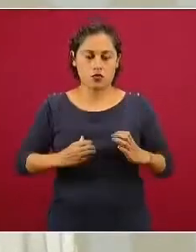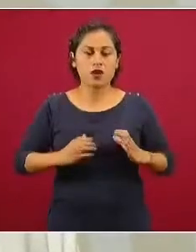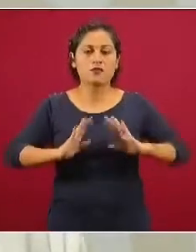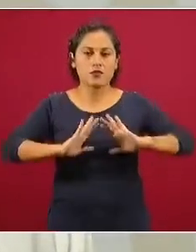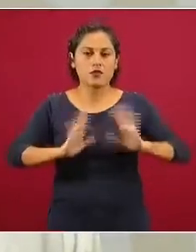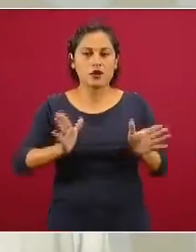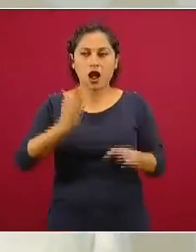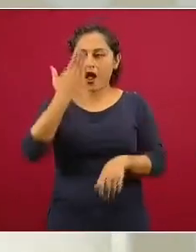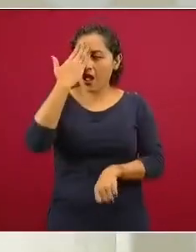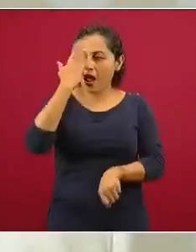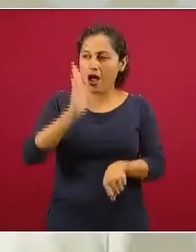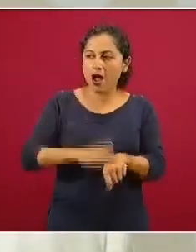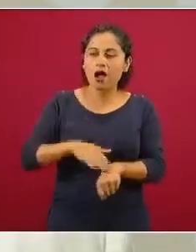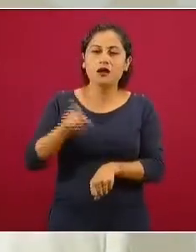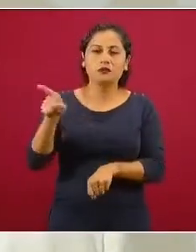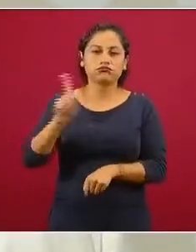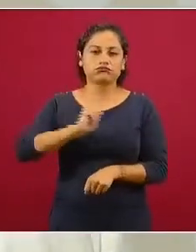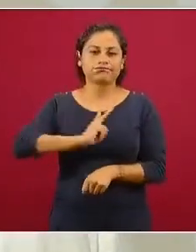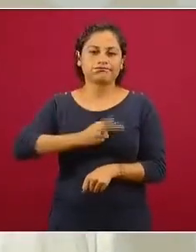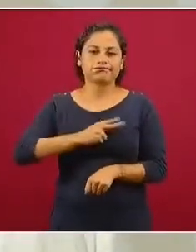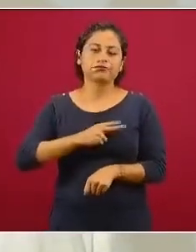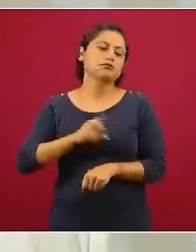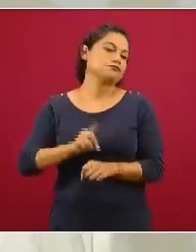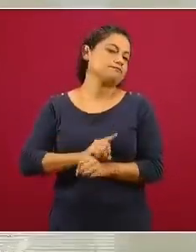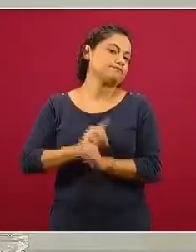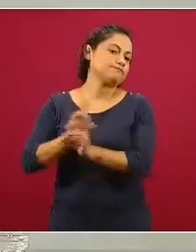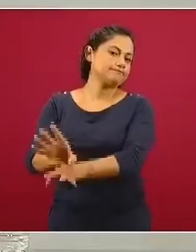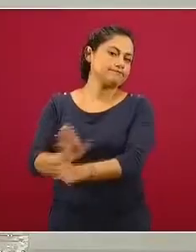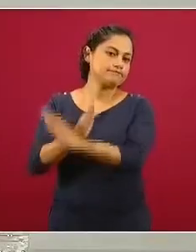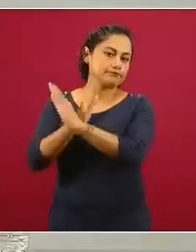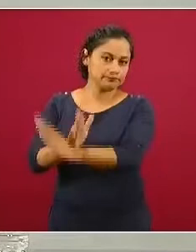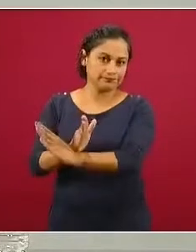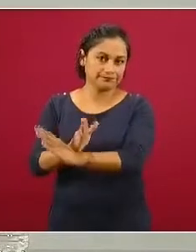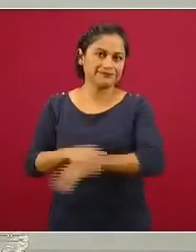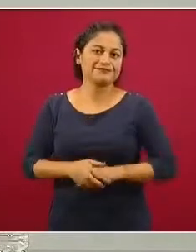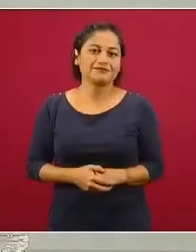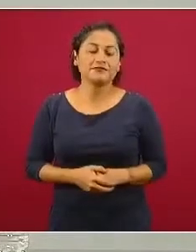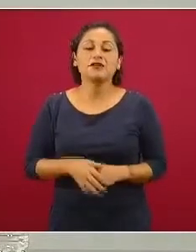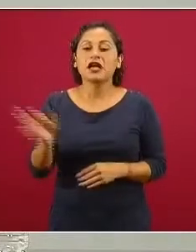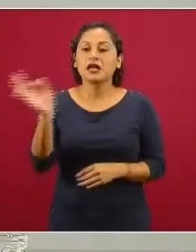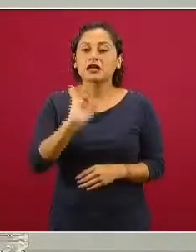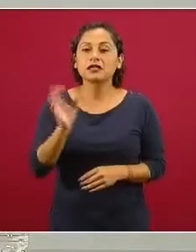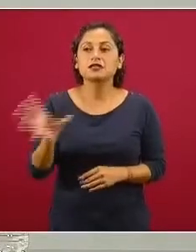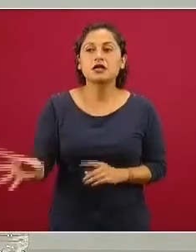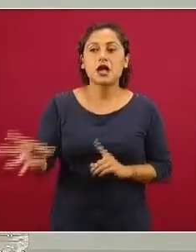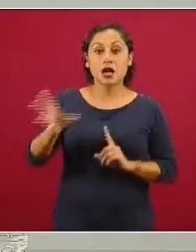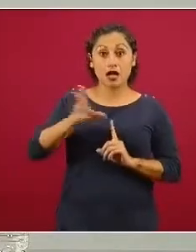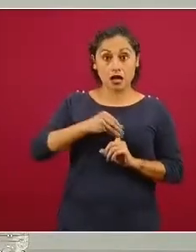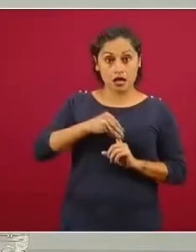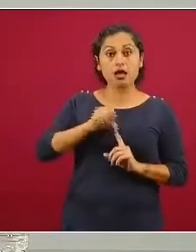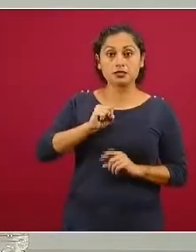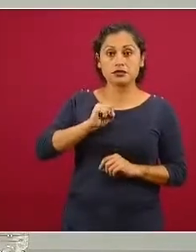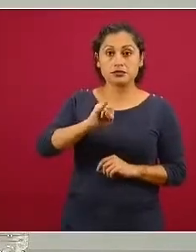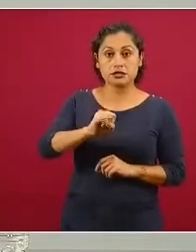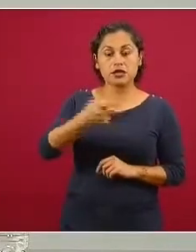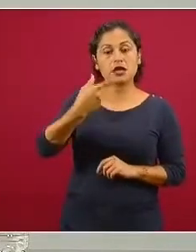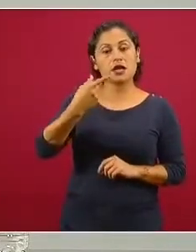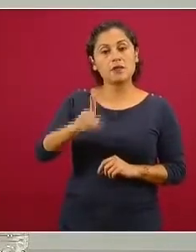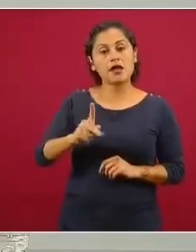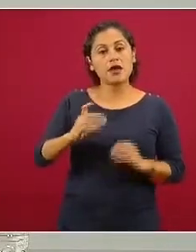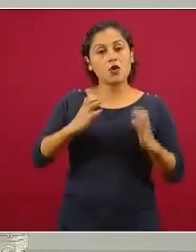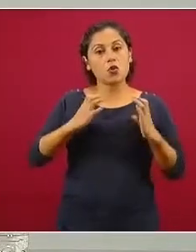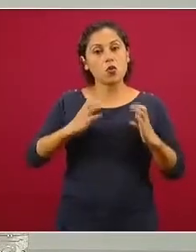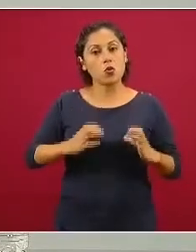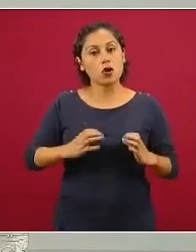infección, pero no enfermedad. Nosotros constantemente estamos expuestos a muchos